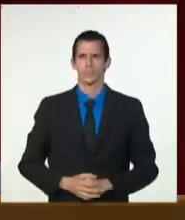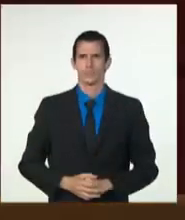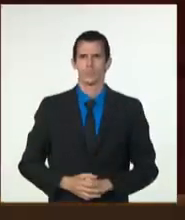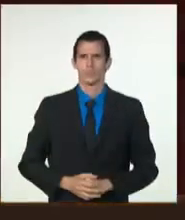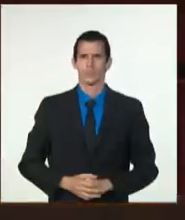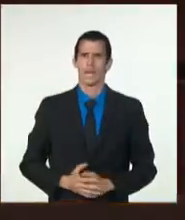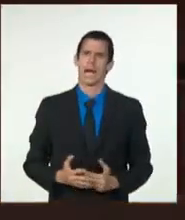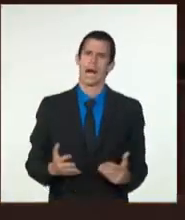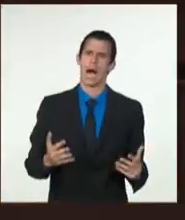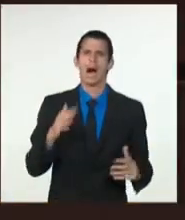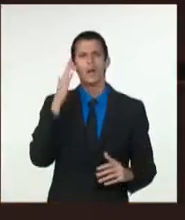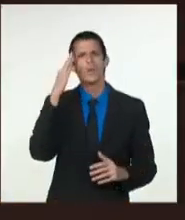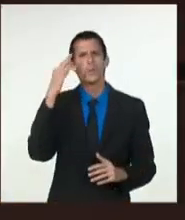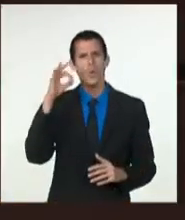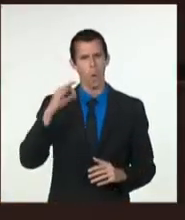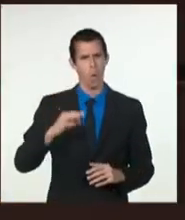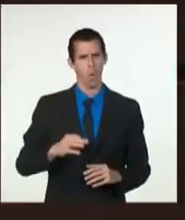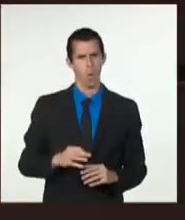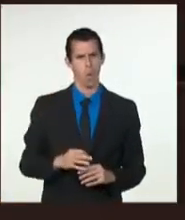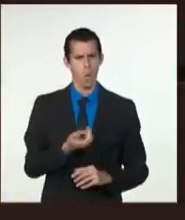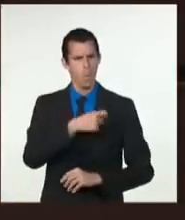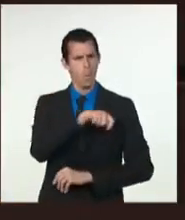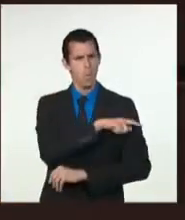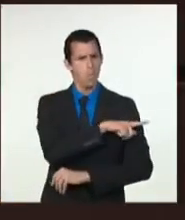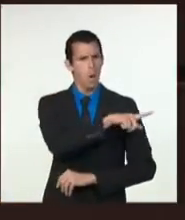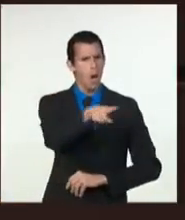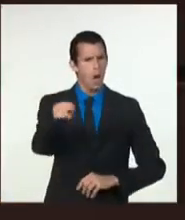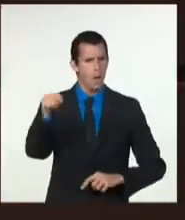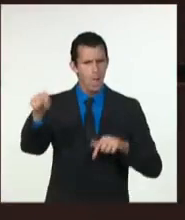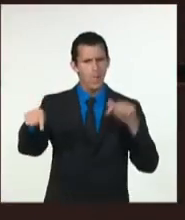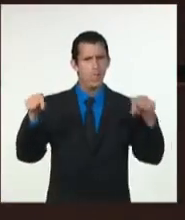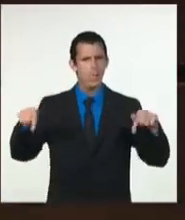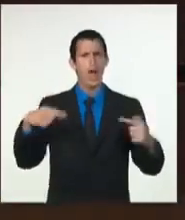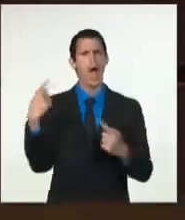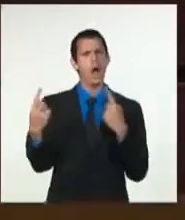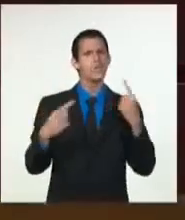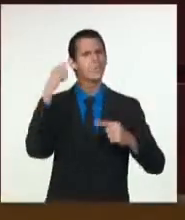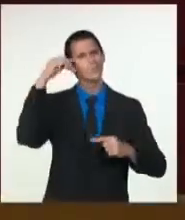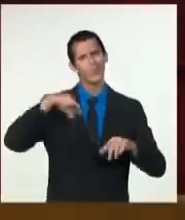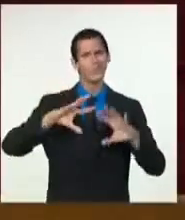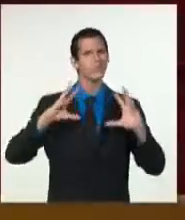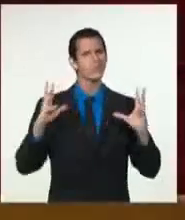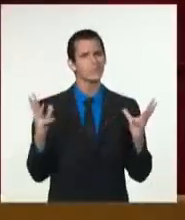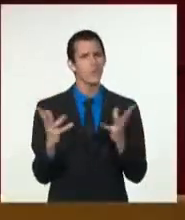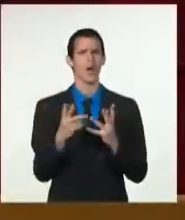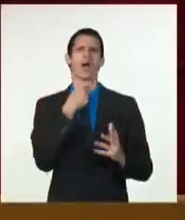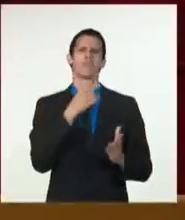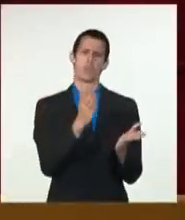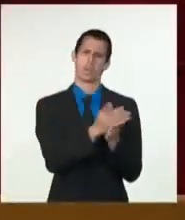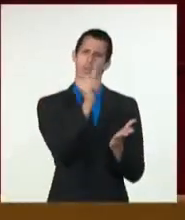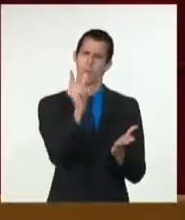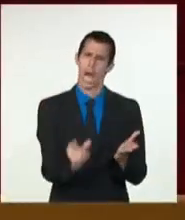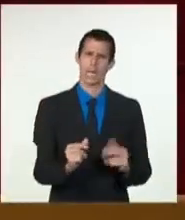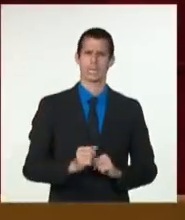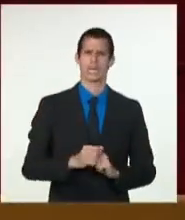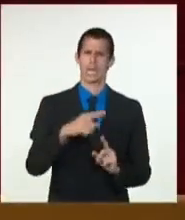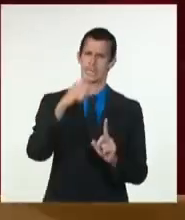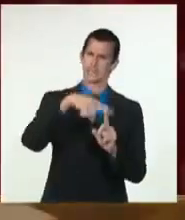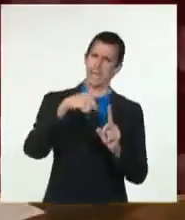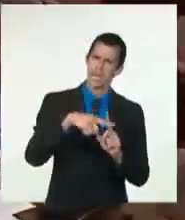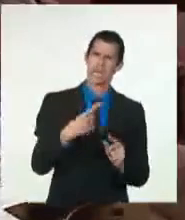una discusión popular con la participación de estudiantes, técnicos, economistas y contadores